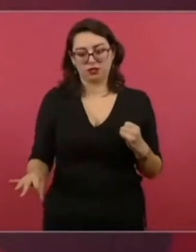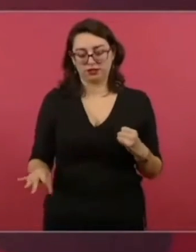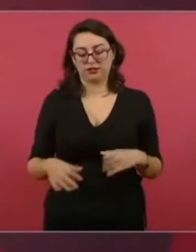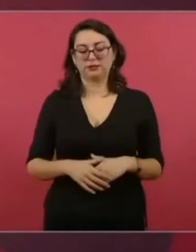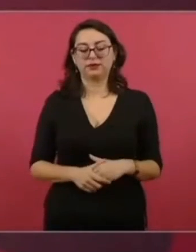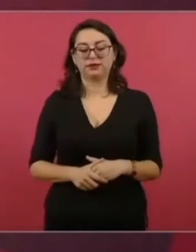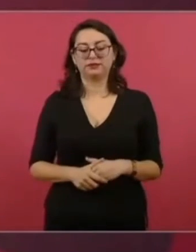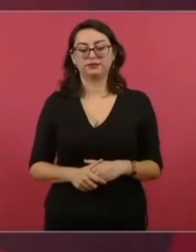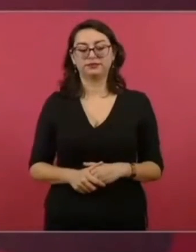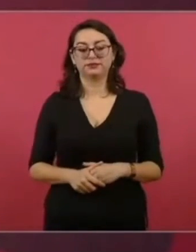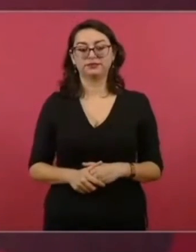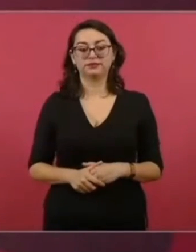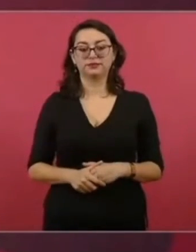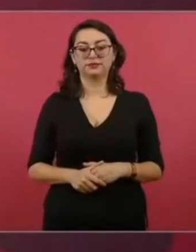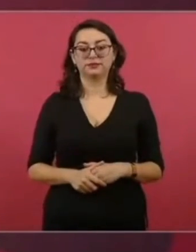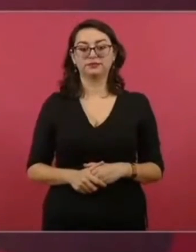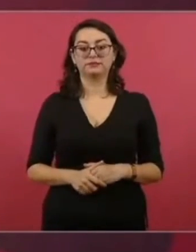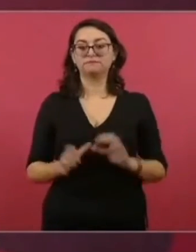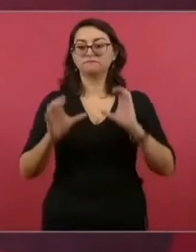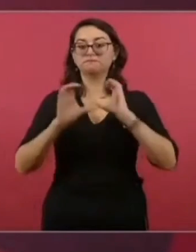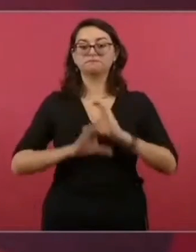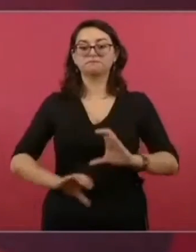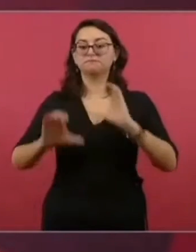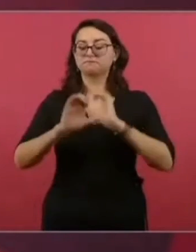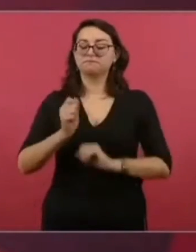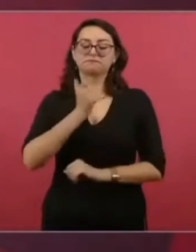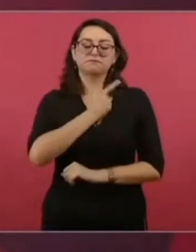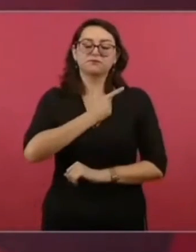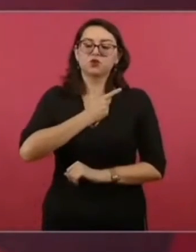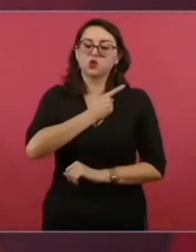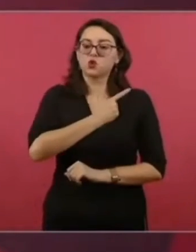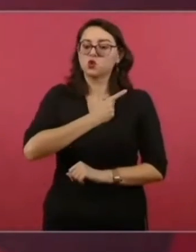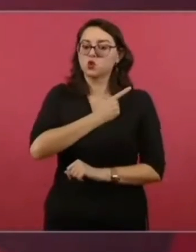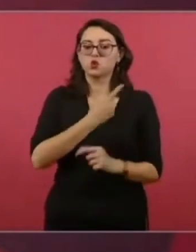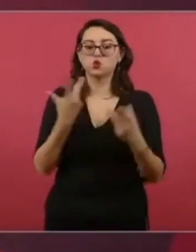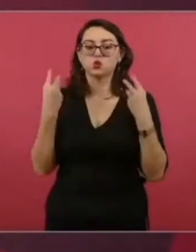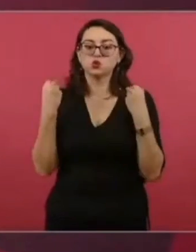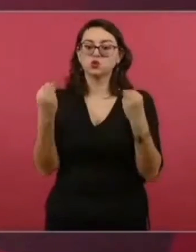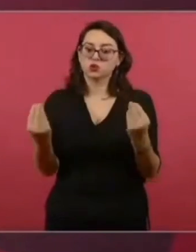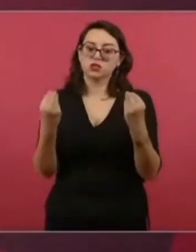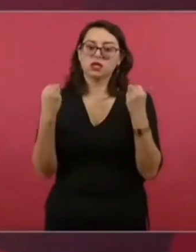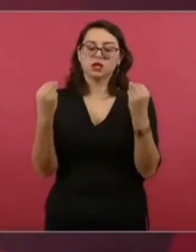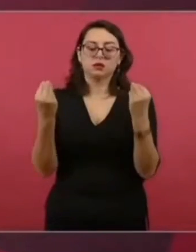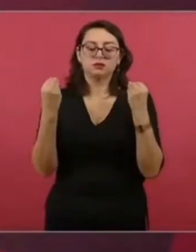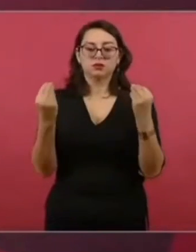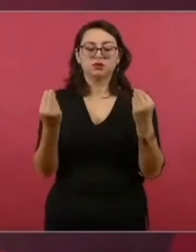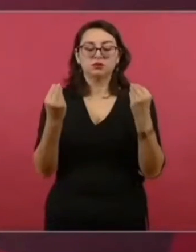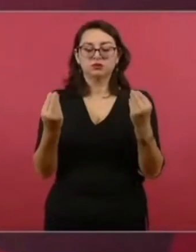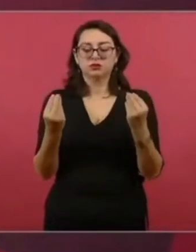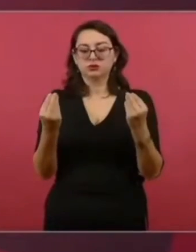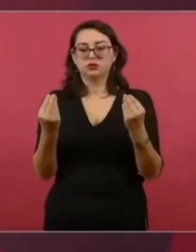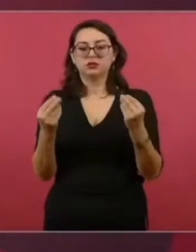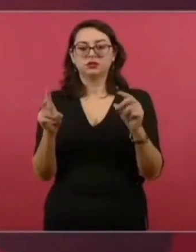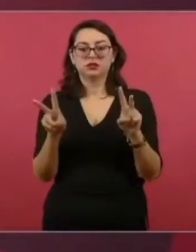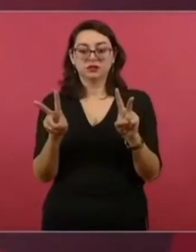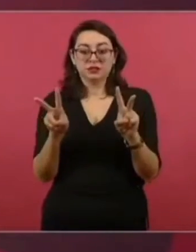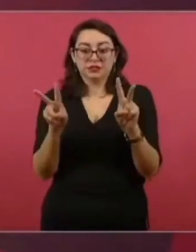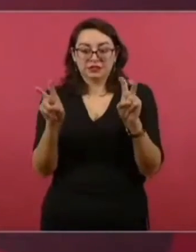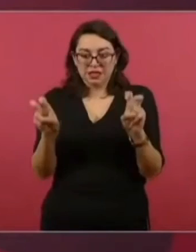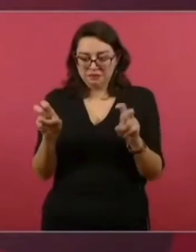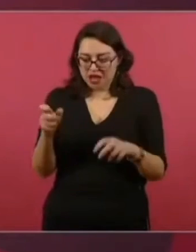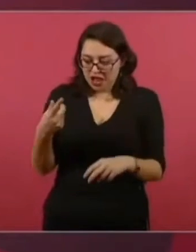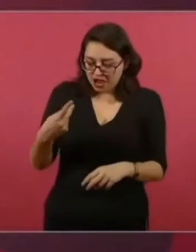Vamos a terminar con una canción que me gusta mucho, porque tiene que ver con lo que